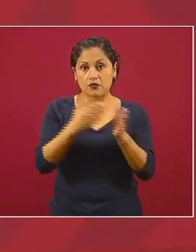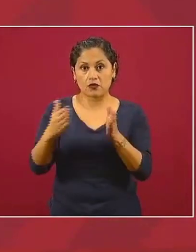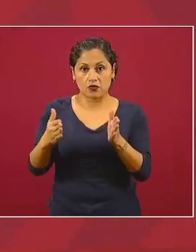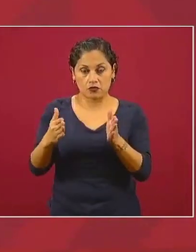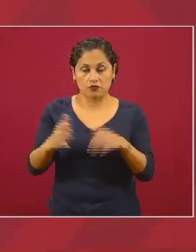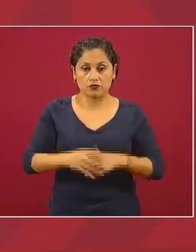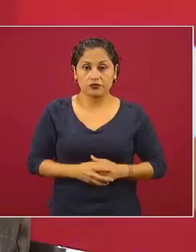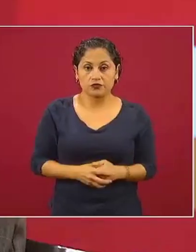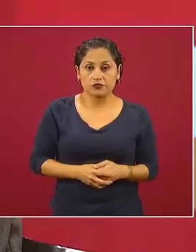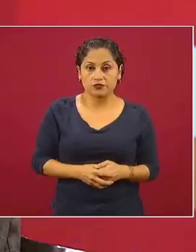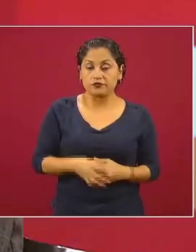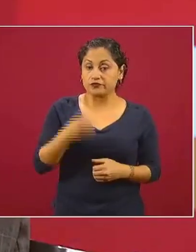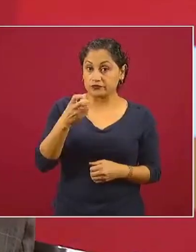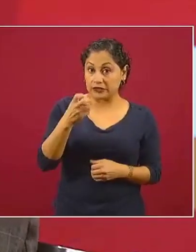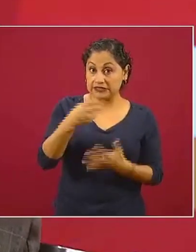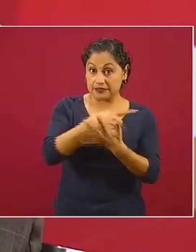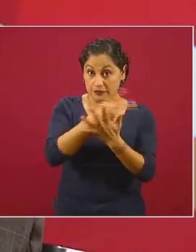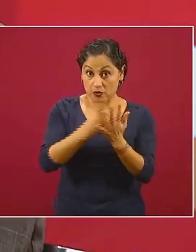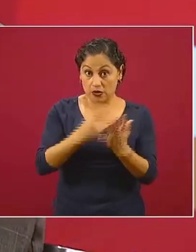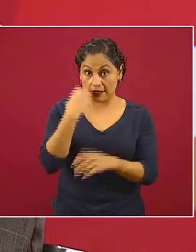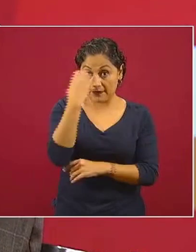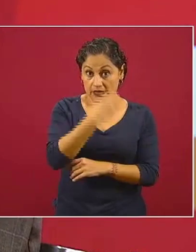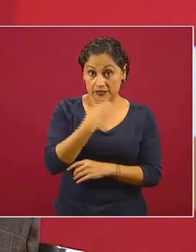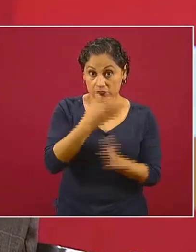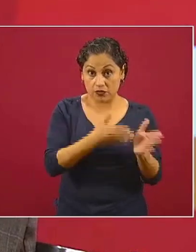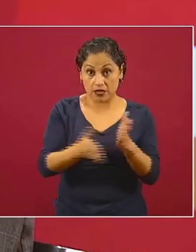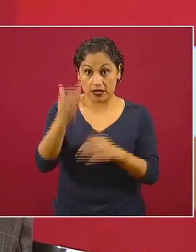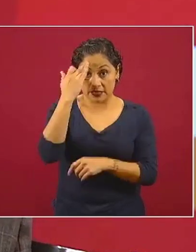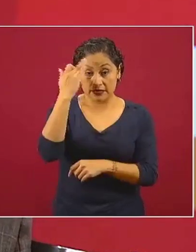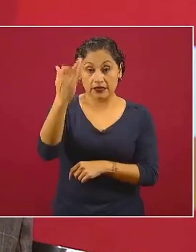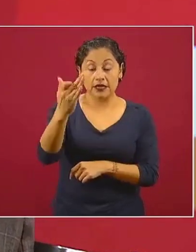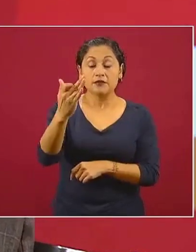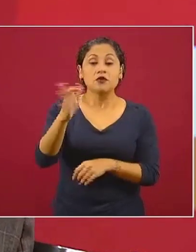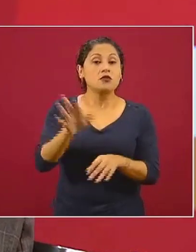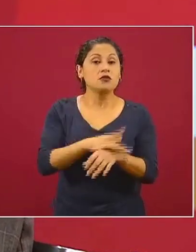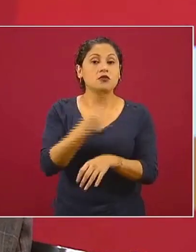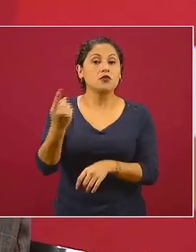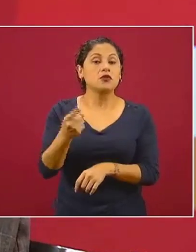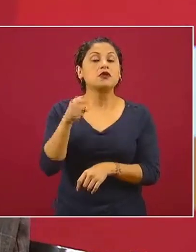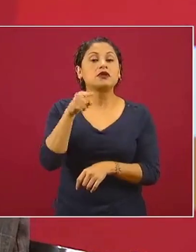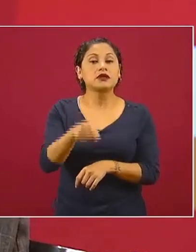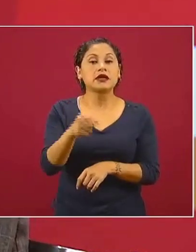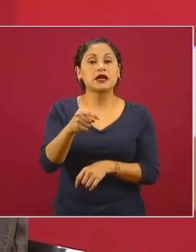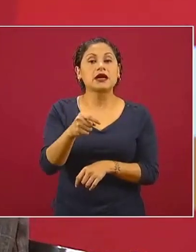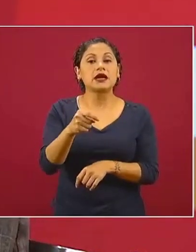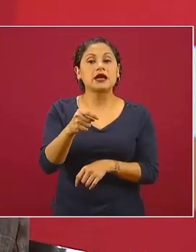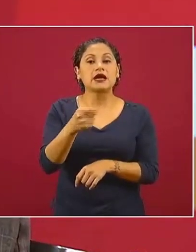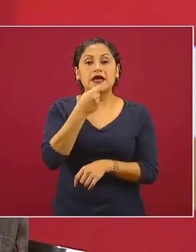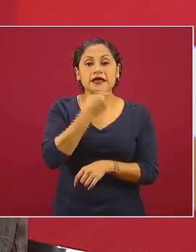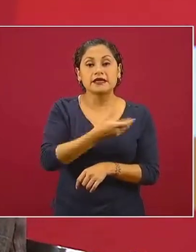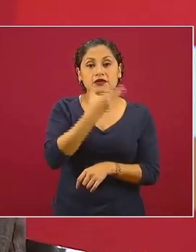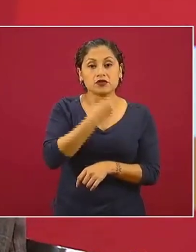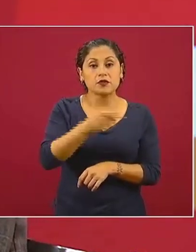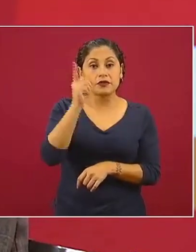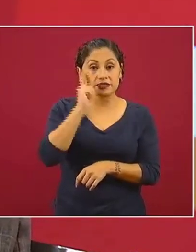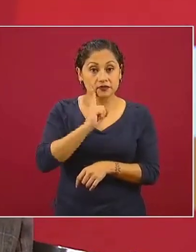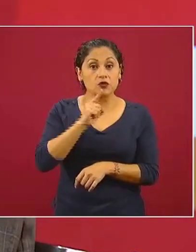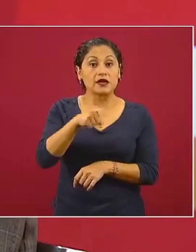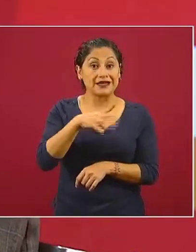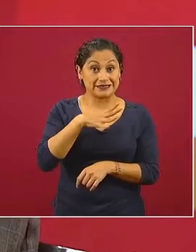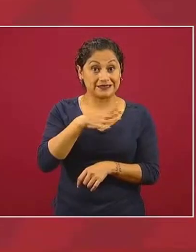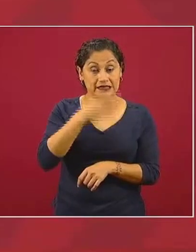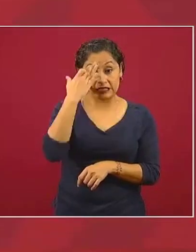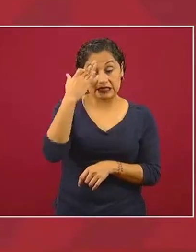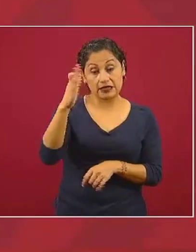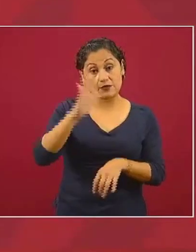esa escuela como los niños permanecen en la instalación les da alimento y